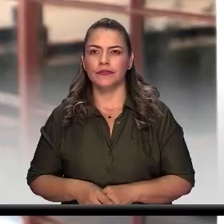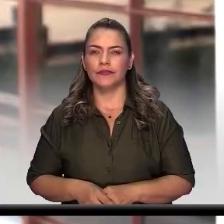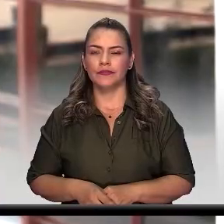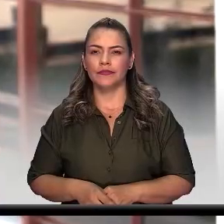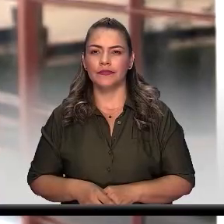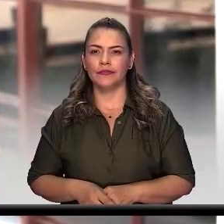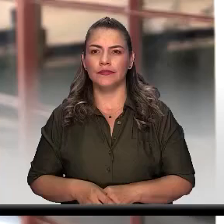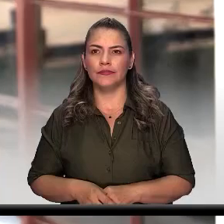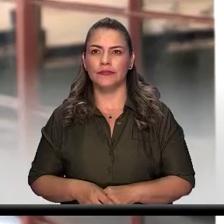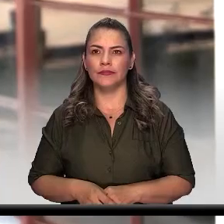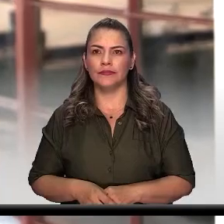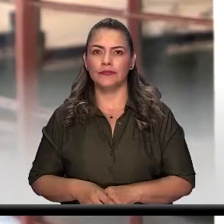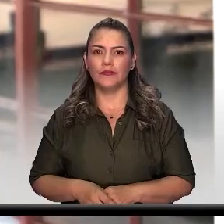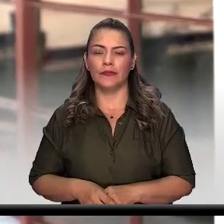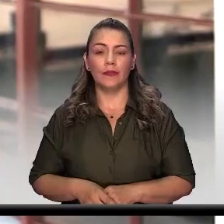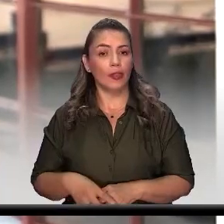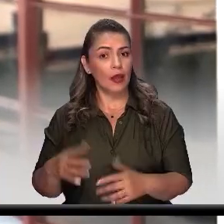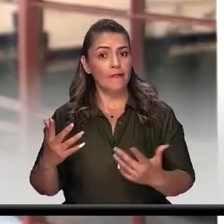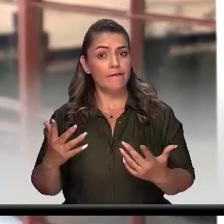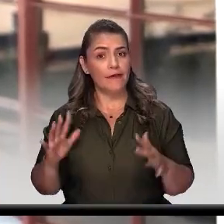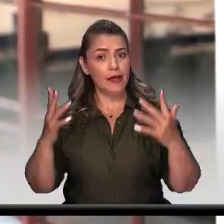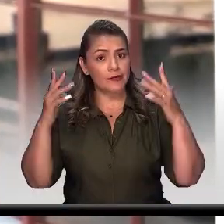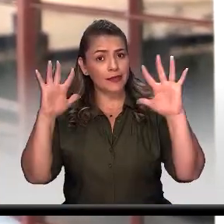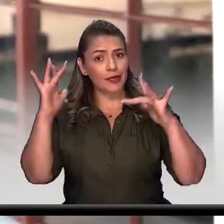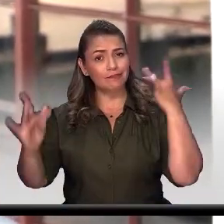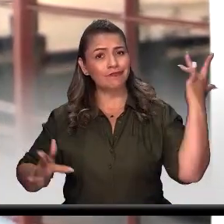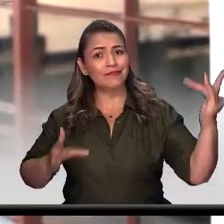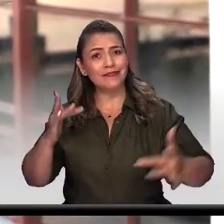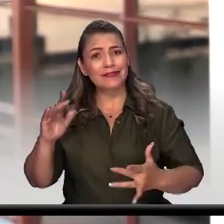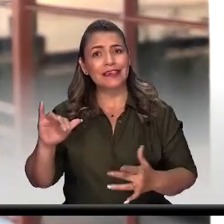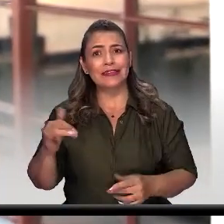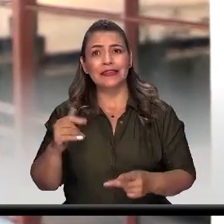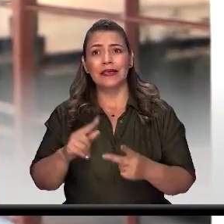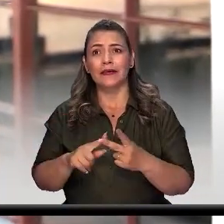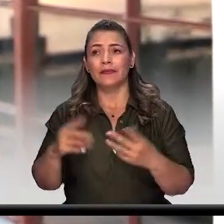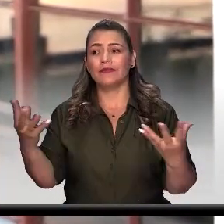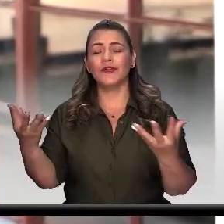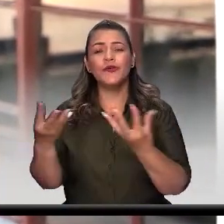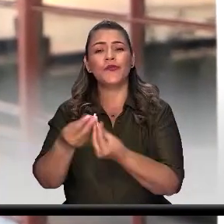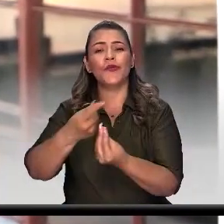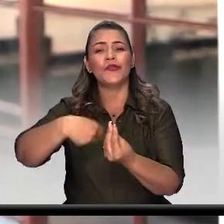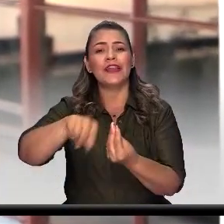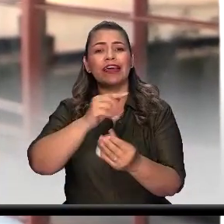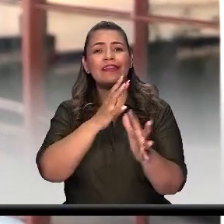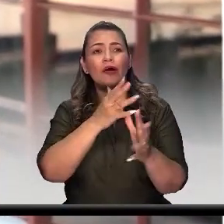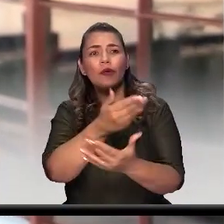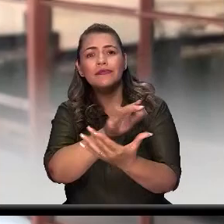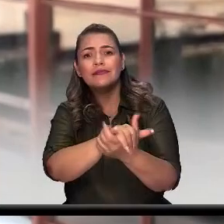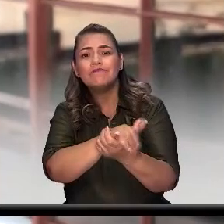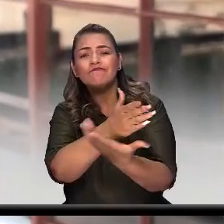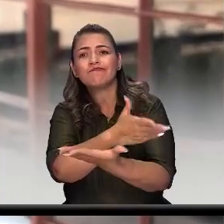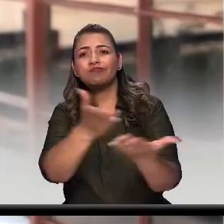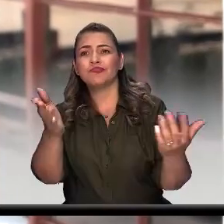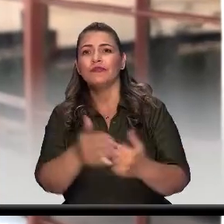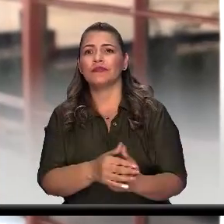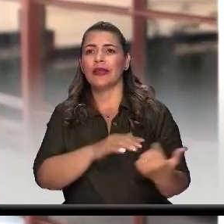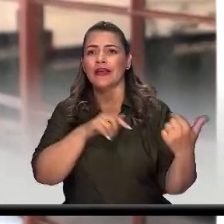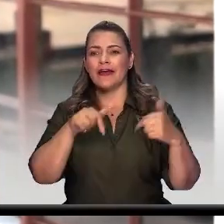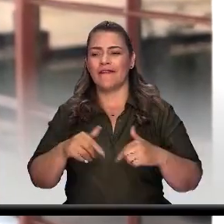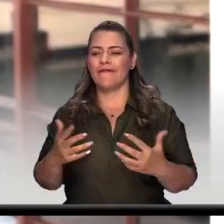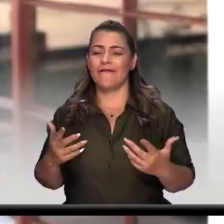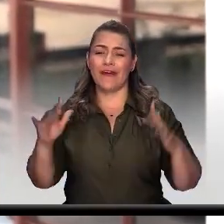Fue una fiesta y muy contentos de poder saludar a toda la gente de Itagüí, aquí en las fiestas que son de todos.